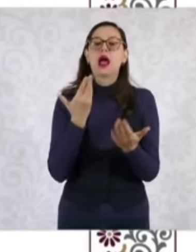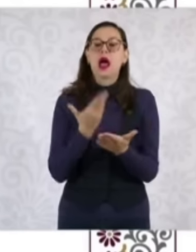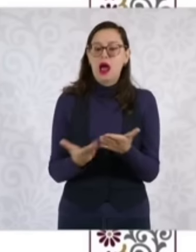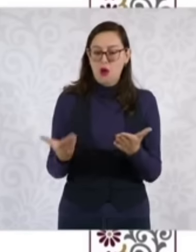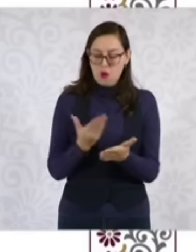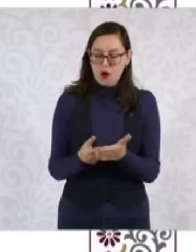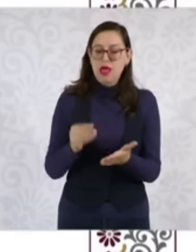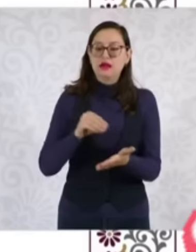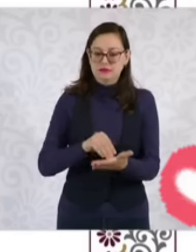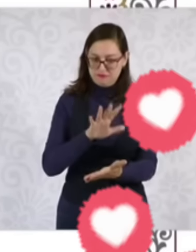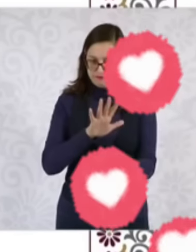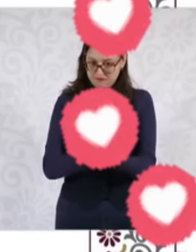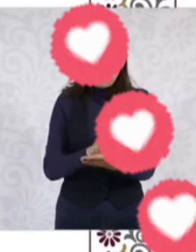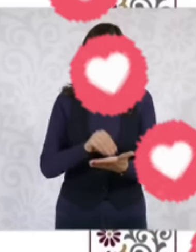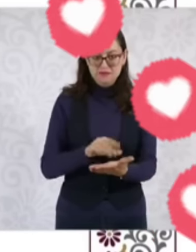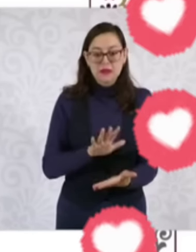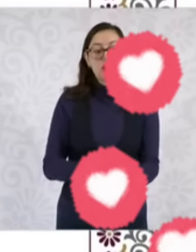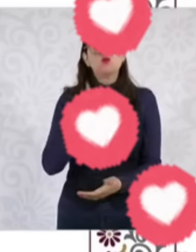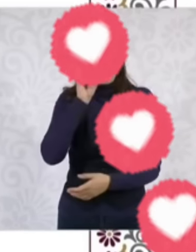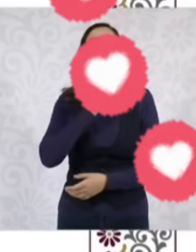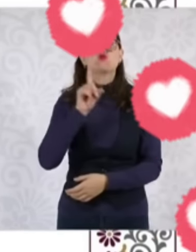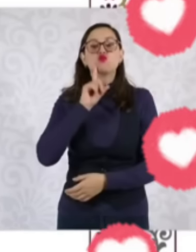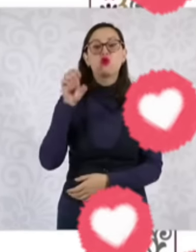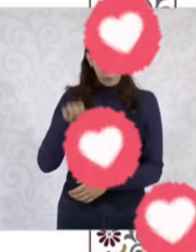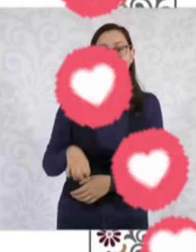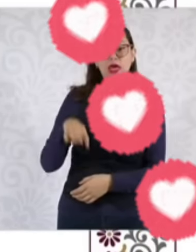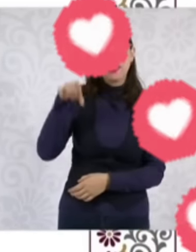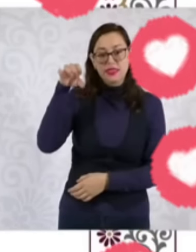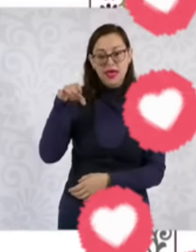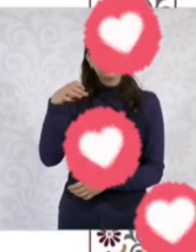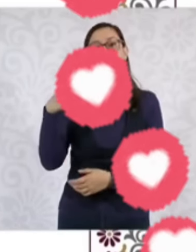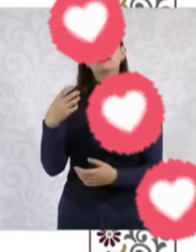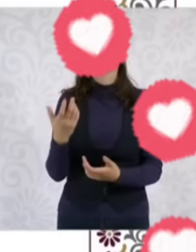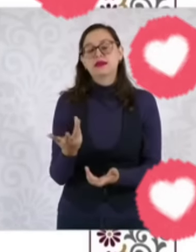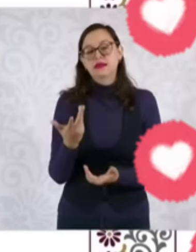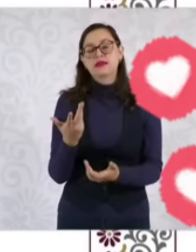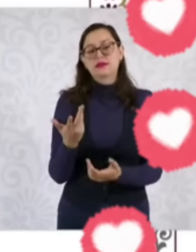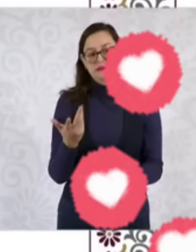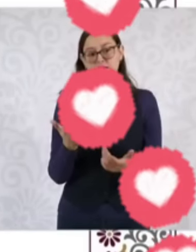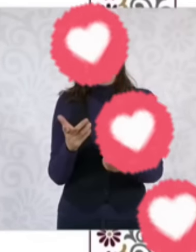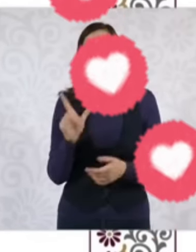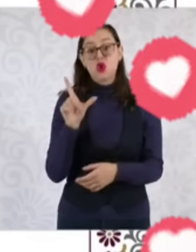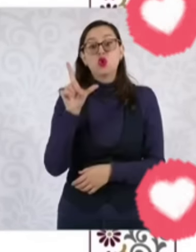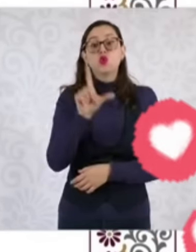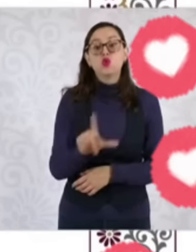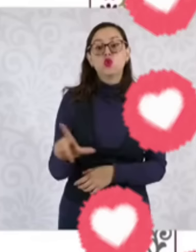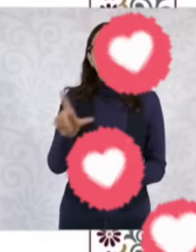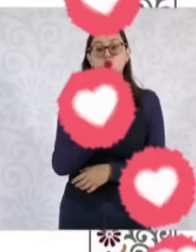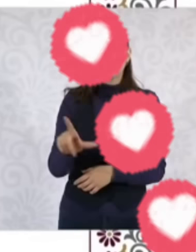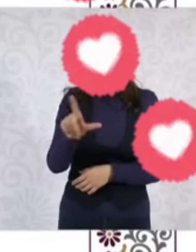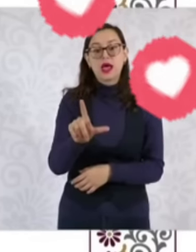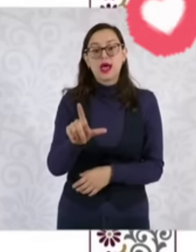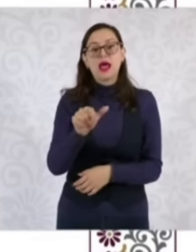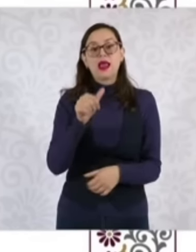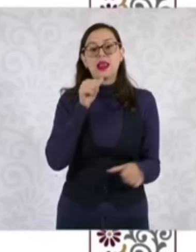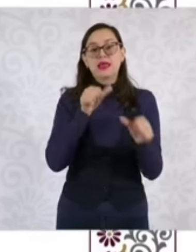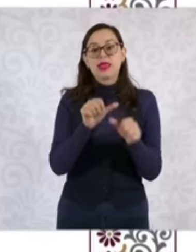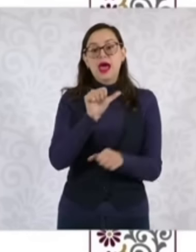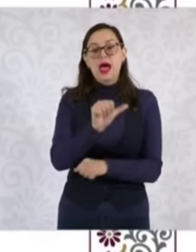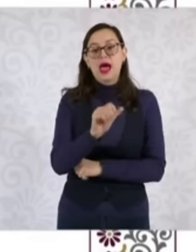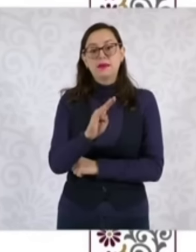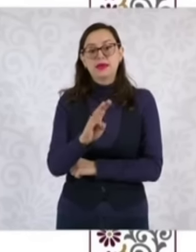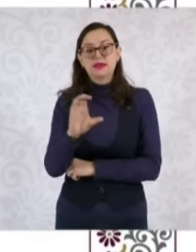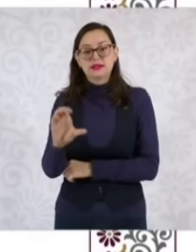registro de la pensión de adultos mayores, la pensión general. Los lunes lo vamos a dedicar a las letras A, B y C.